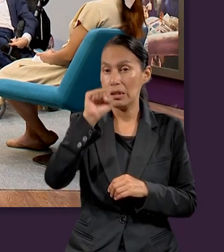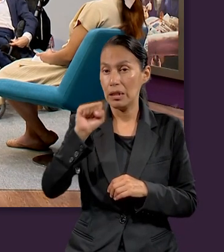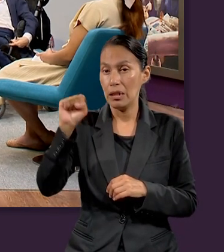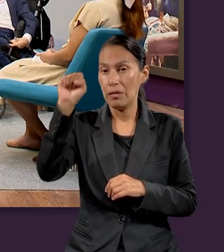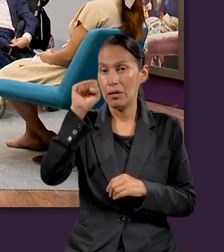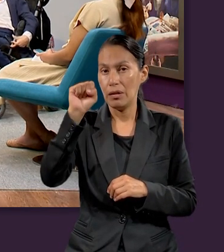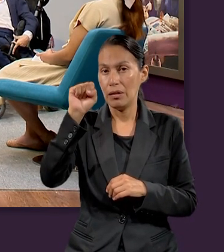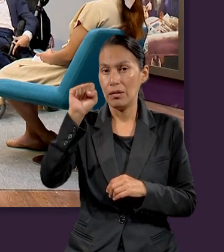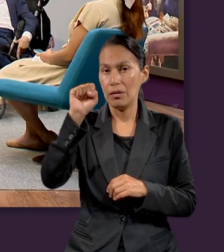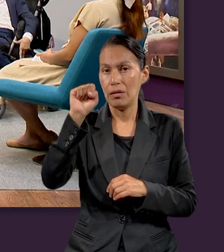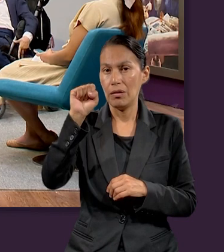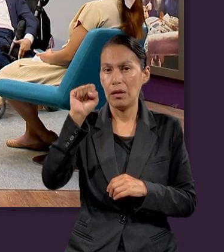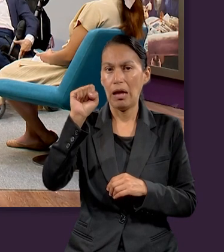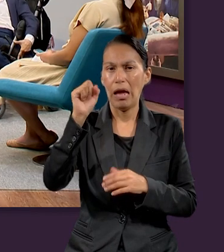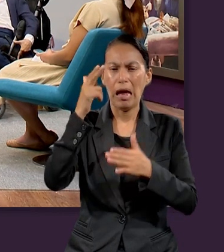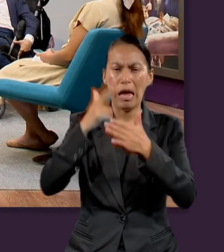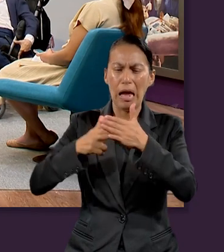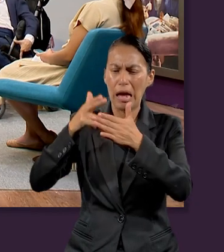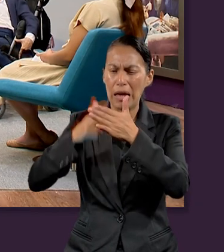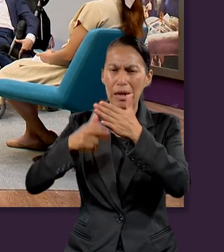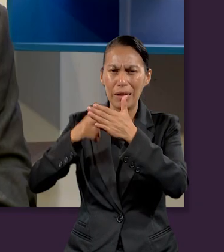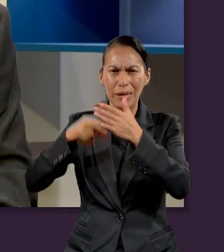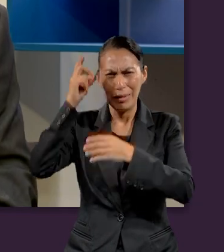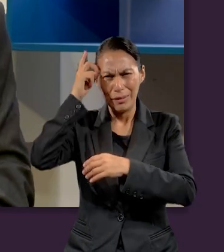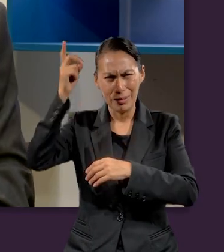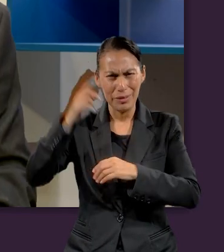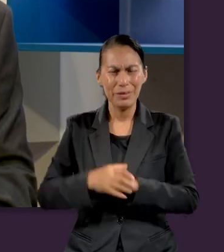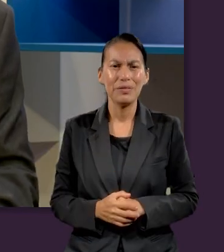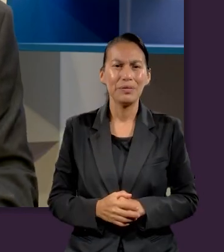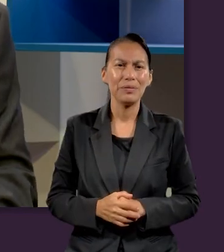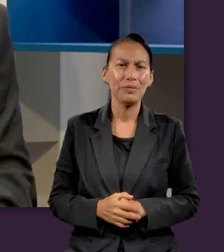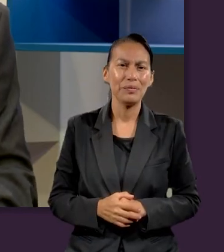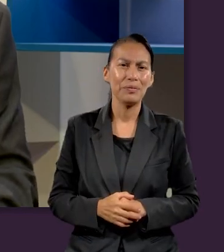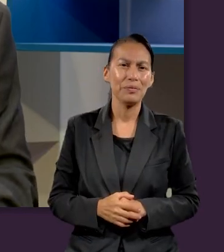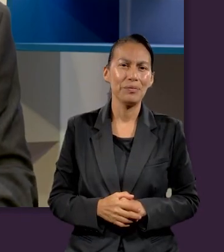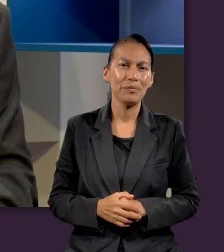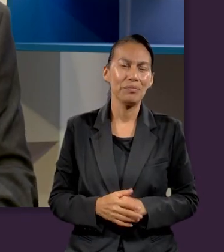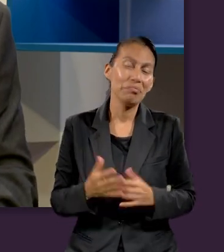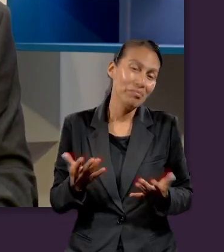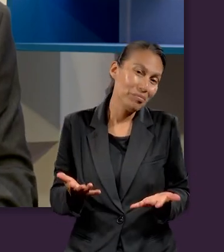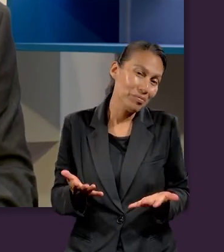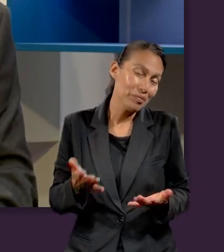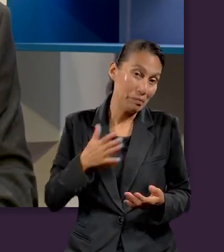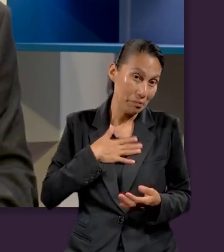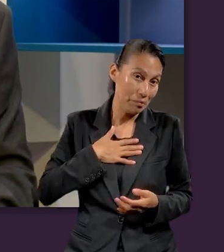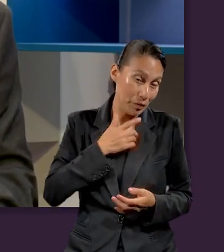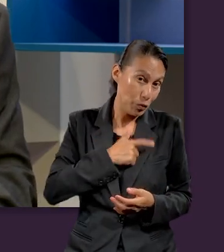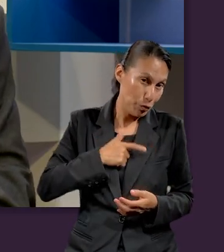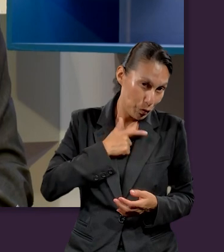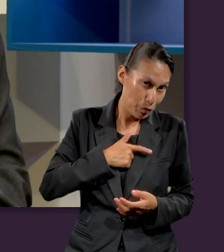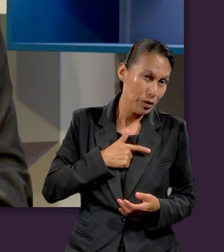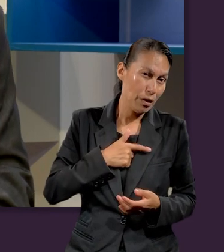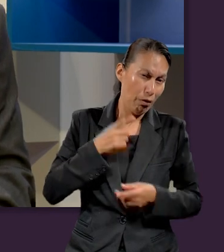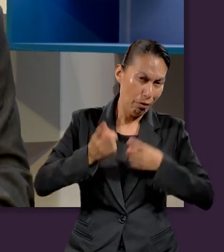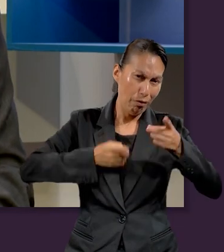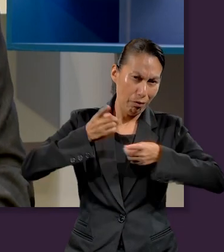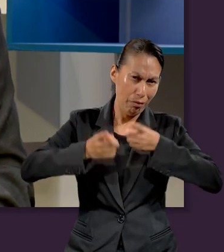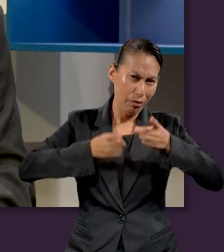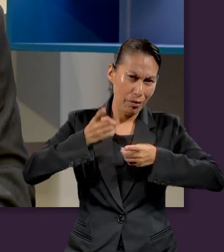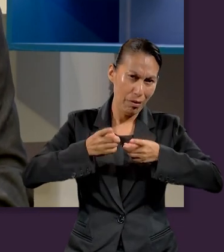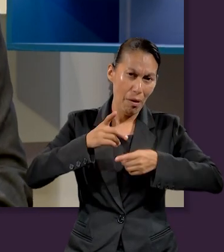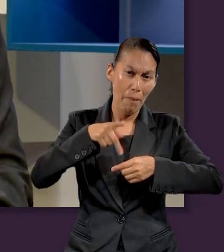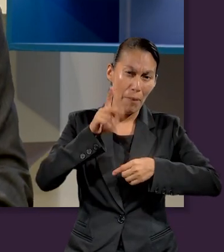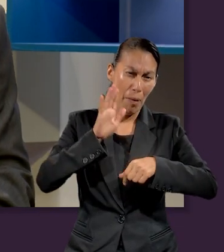que el sábado es como el taller de Dios. A mí me gustan, pues, puedo decirlo, me gustan los